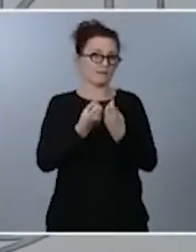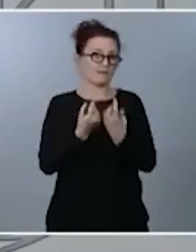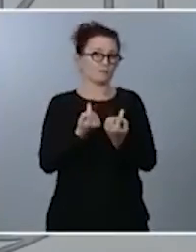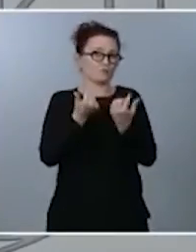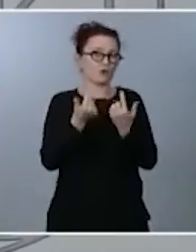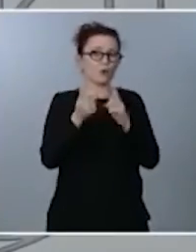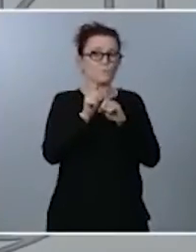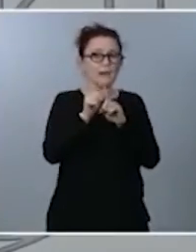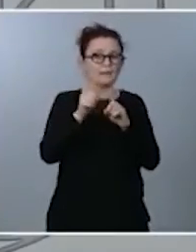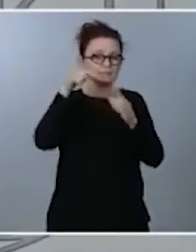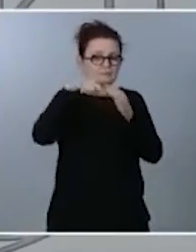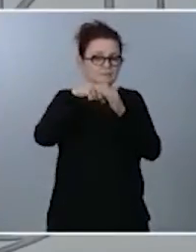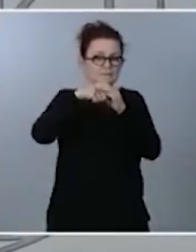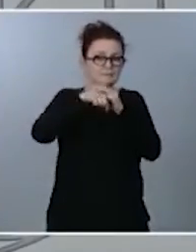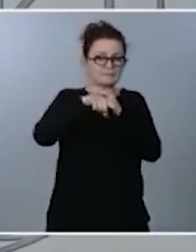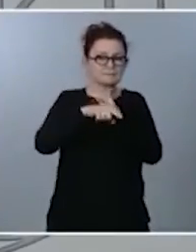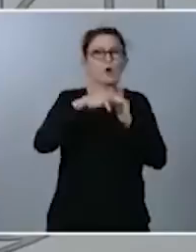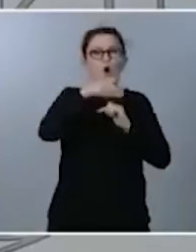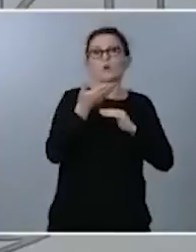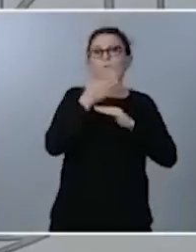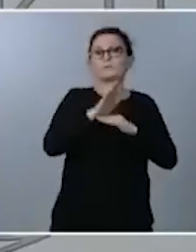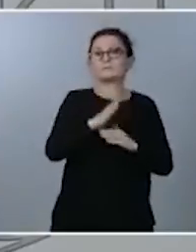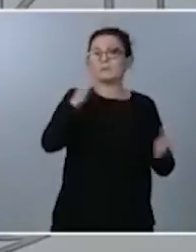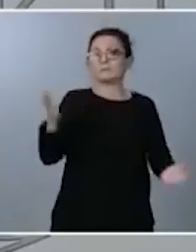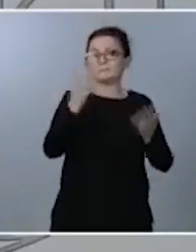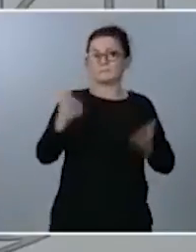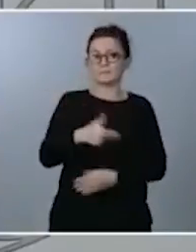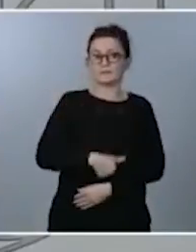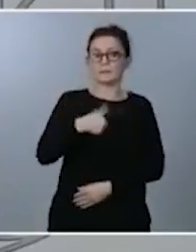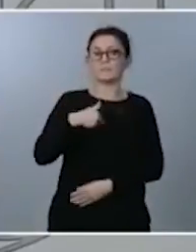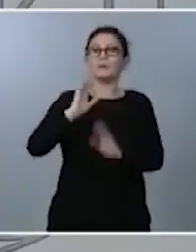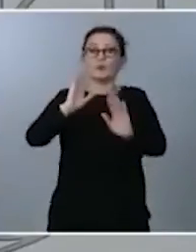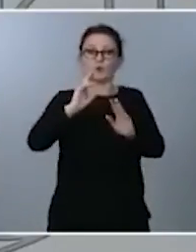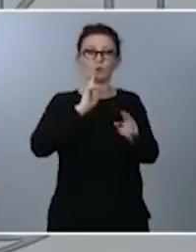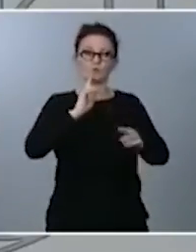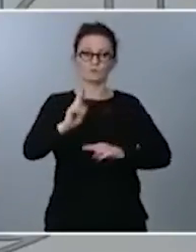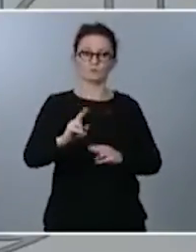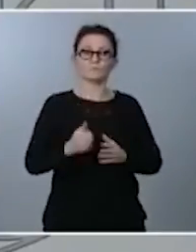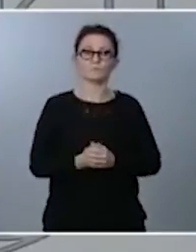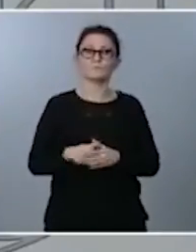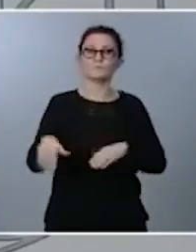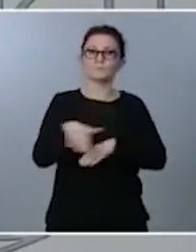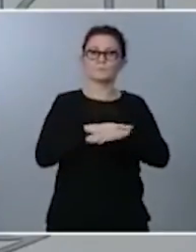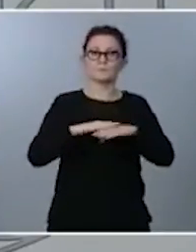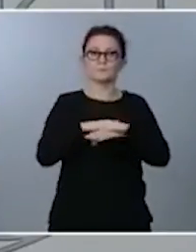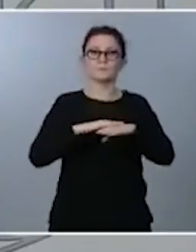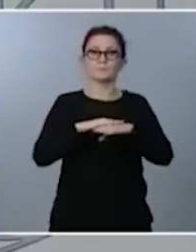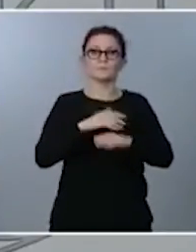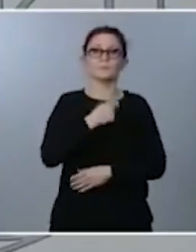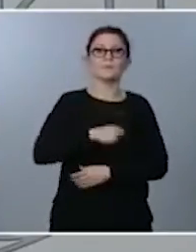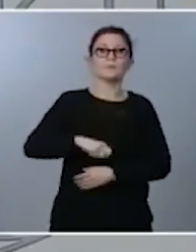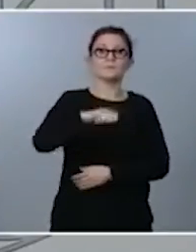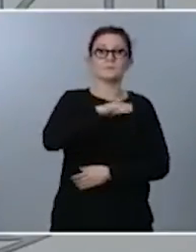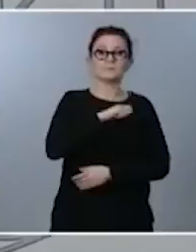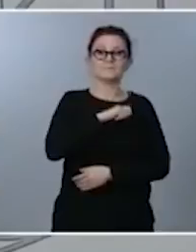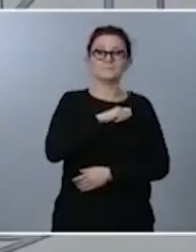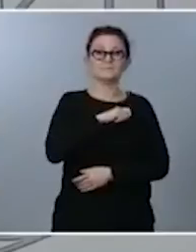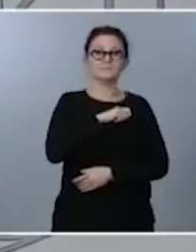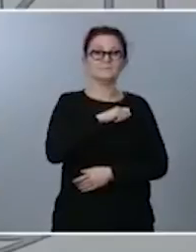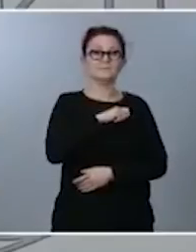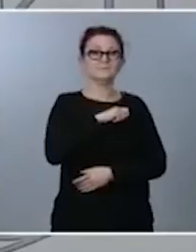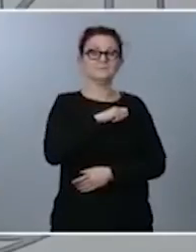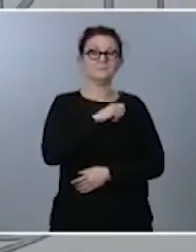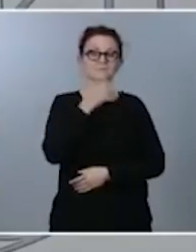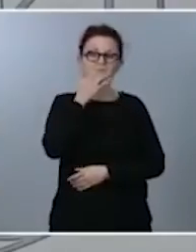estamos presentando. Pero le contesto, es evidente que cuando el Gobierno de España manda el plan presupuestario, cuando aprovecha el techo de gasto, lo